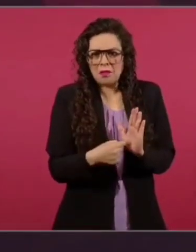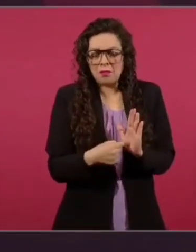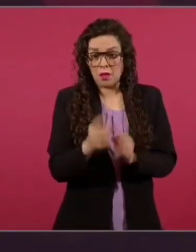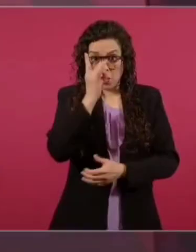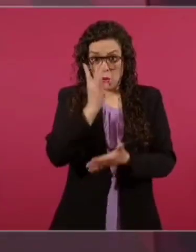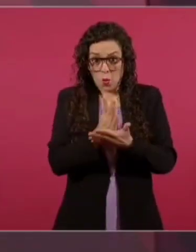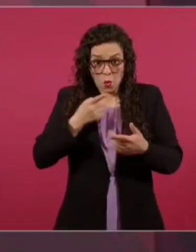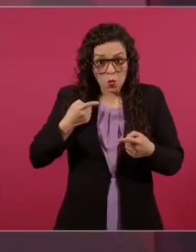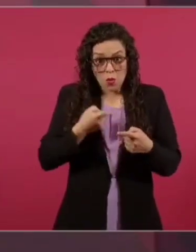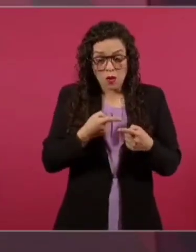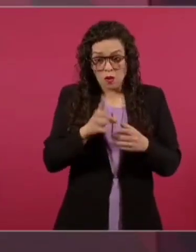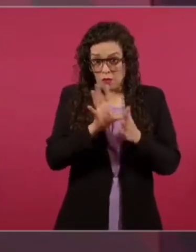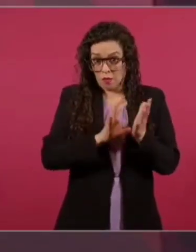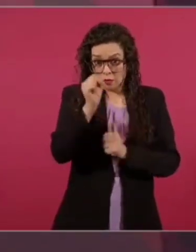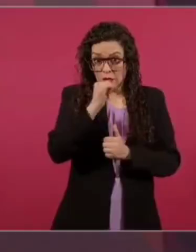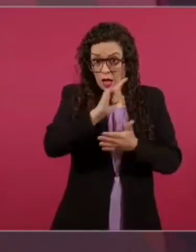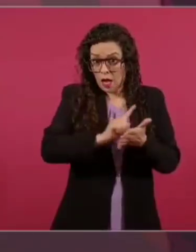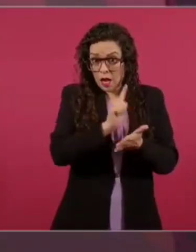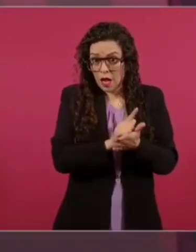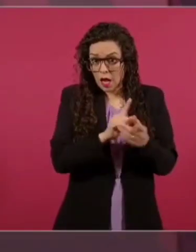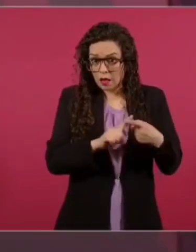y está en la ley,